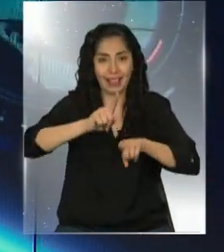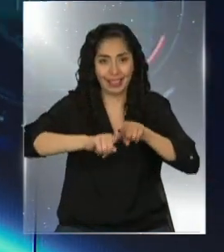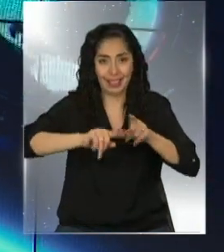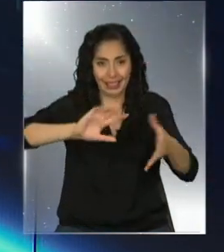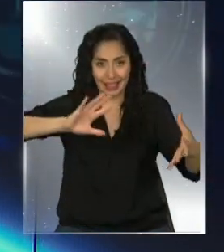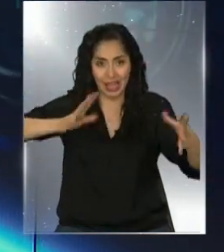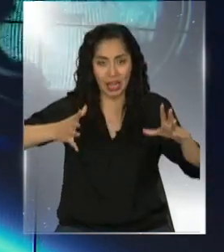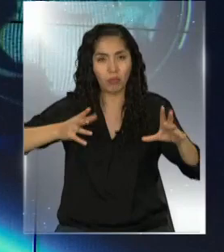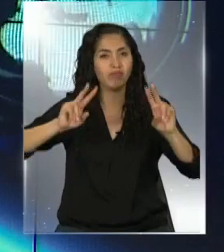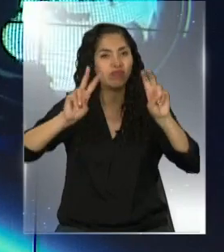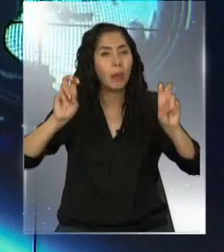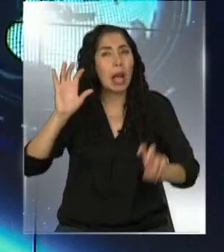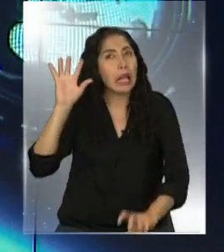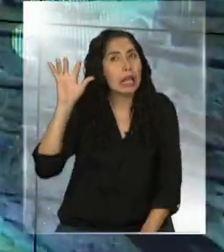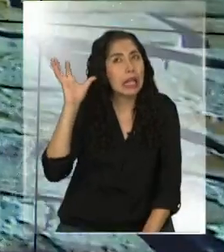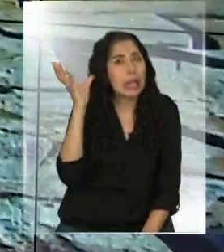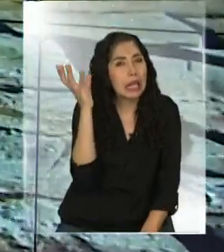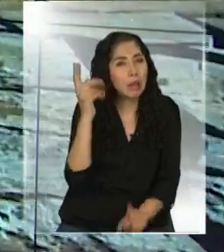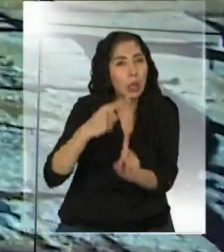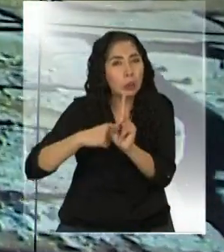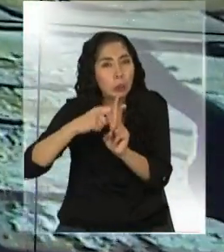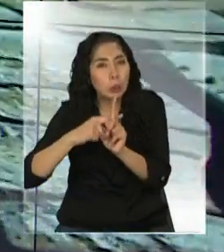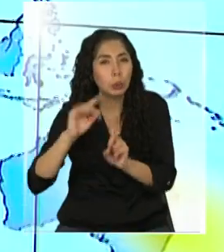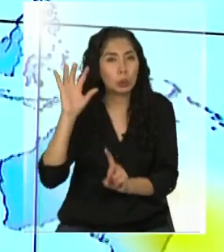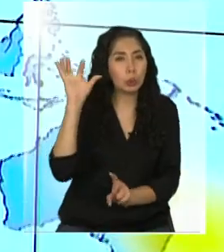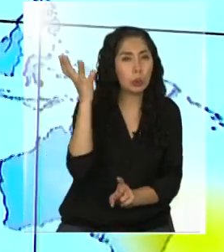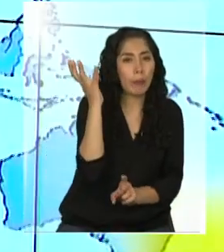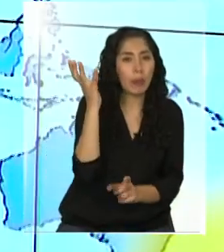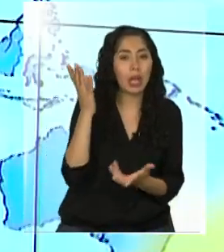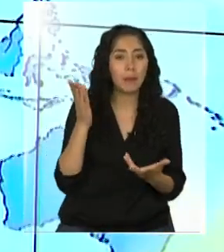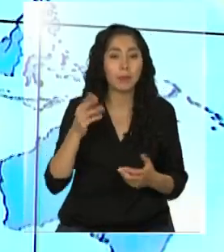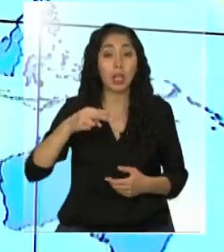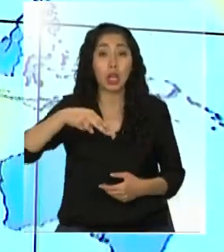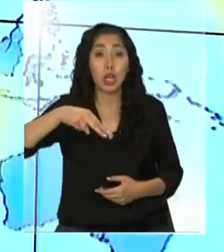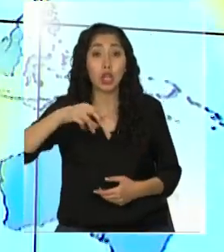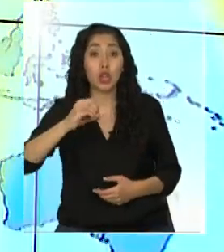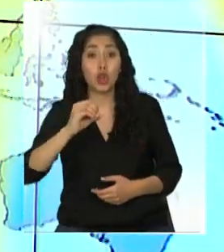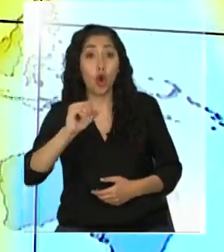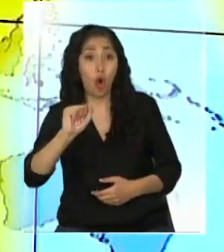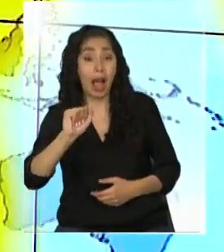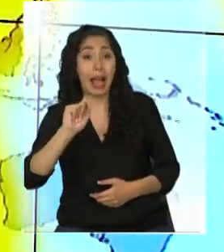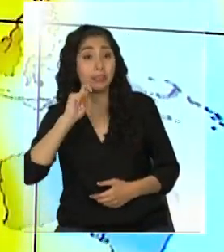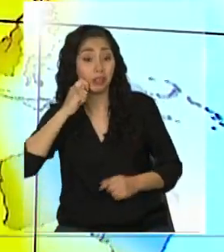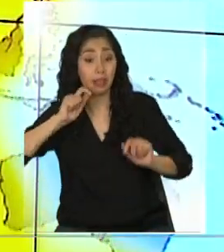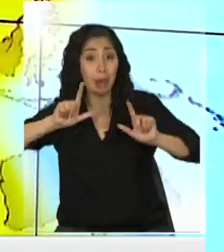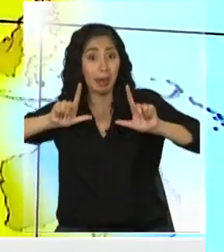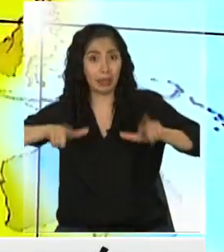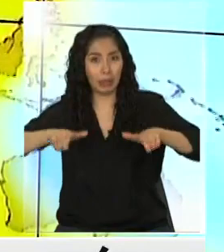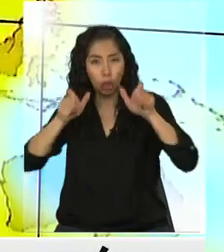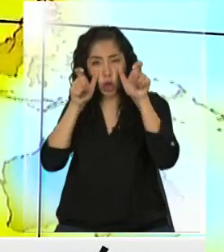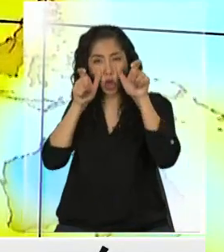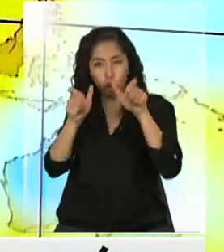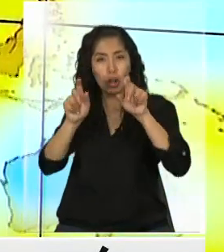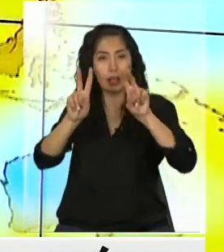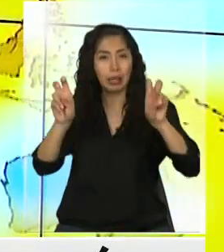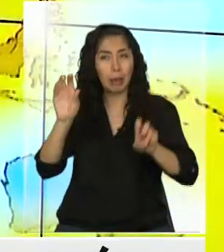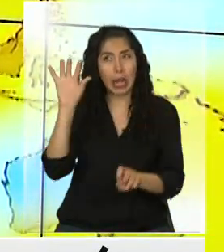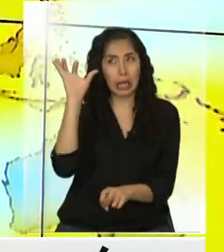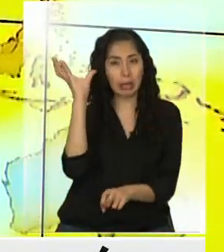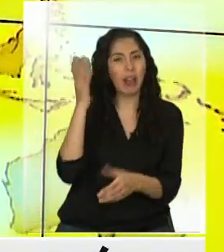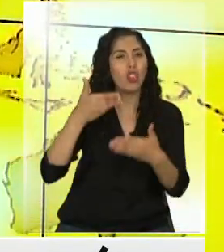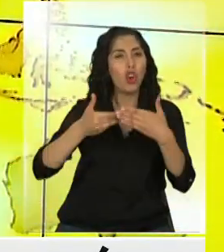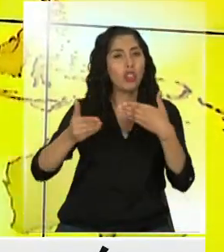hablemos del clima. que estar muy atentos con esto. Bien, la NOA, que es un departamento que justamente vigila estos temas en Estados Unidos,